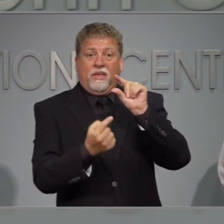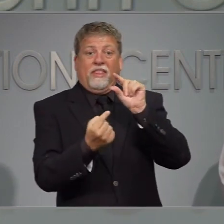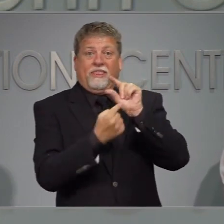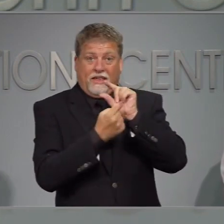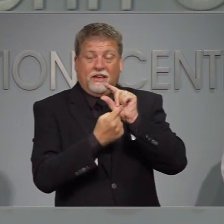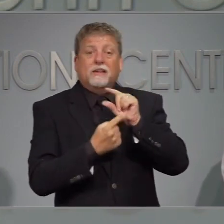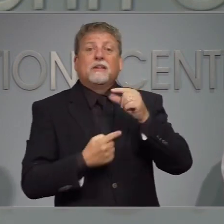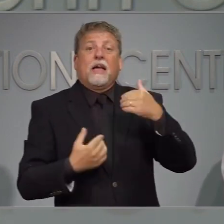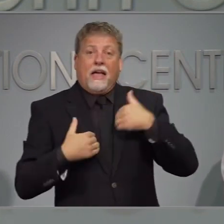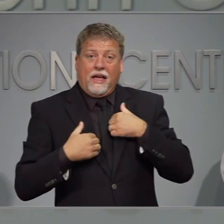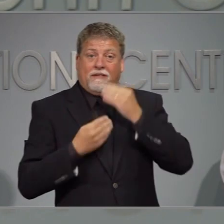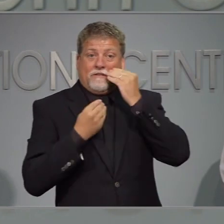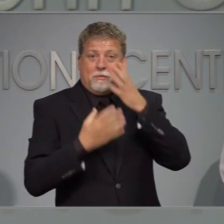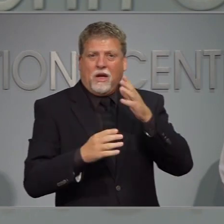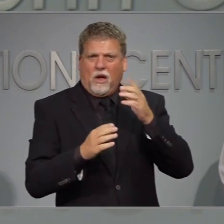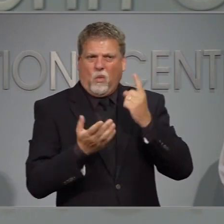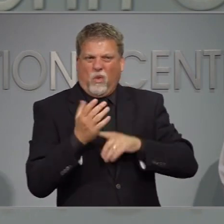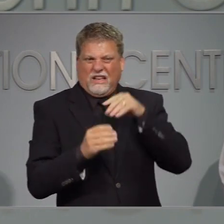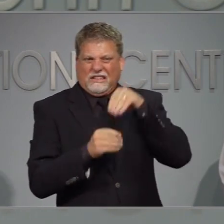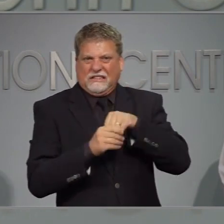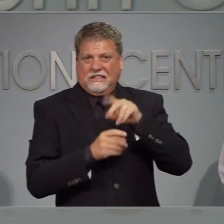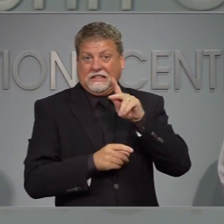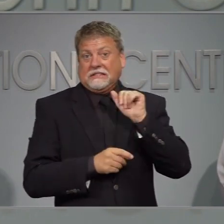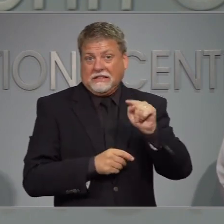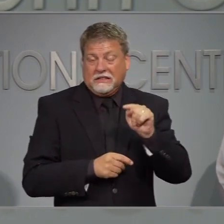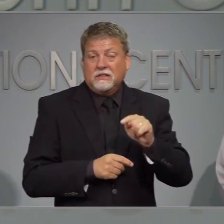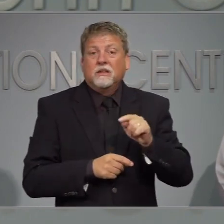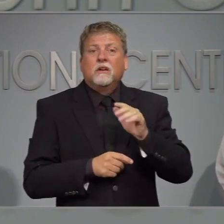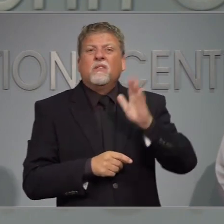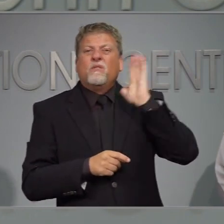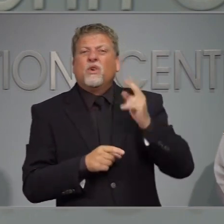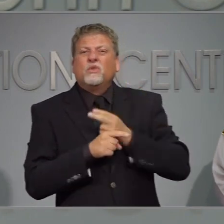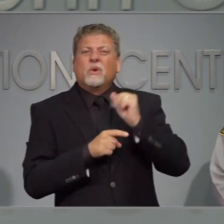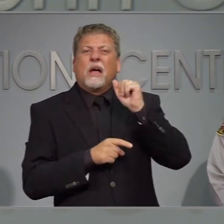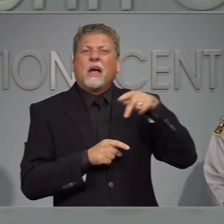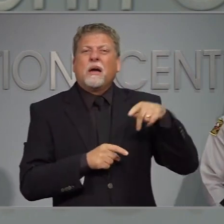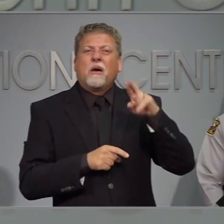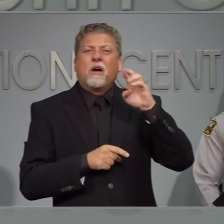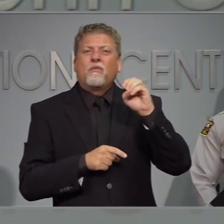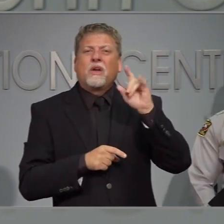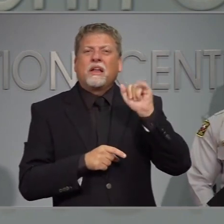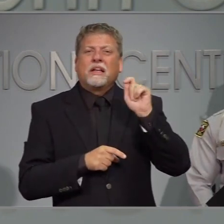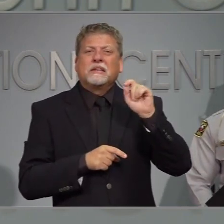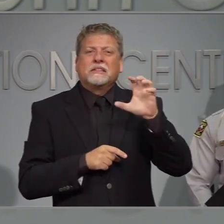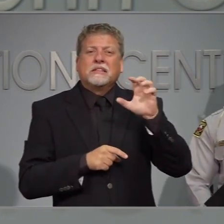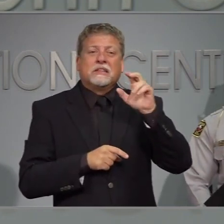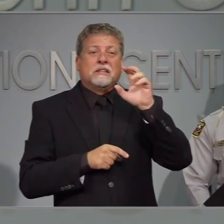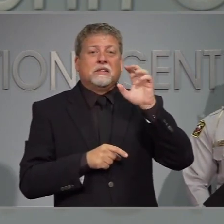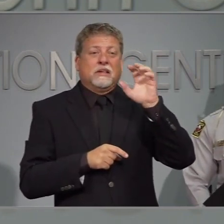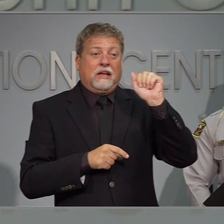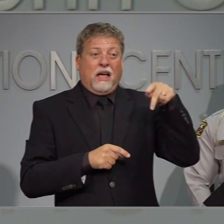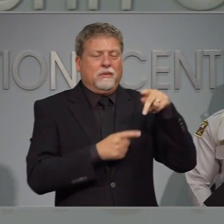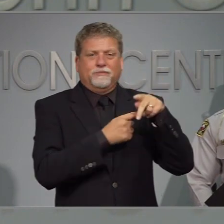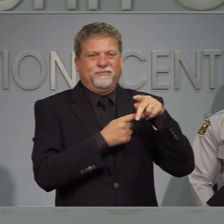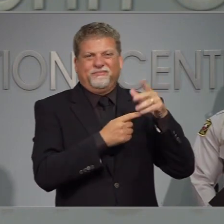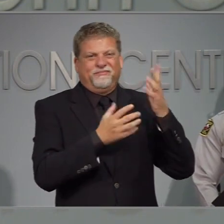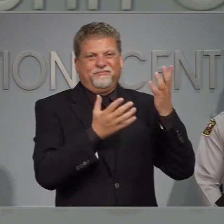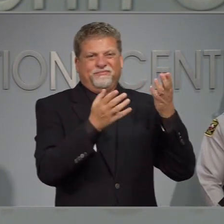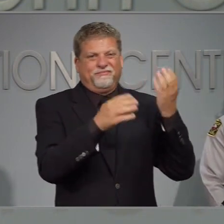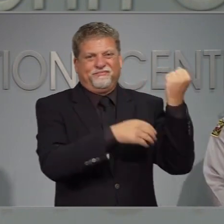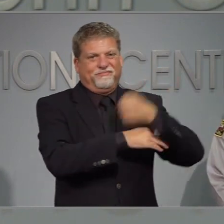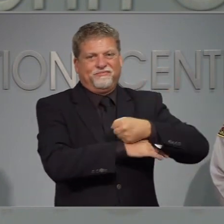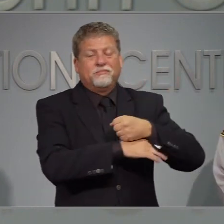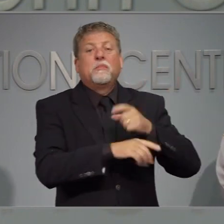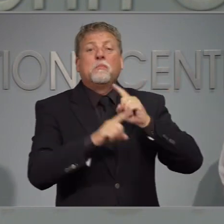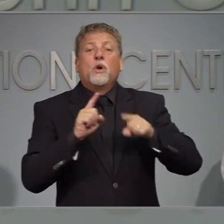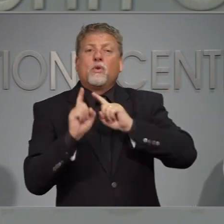kit de emergencia. Ya no está la aplicación de ReadyNC, pero si toda tenemos toda la información sobre